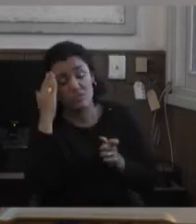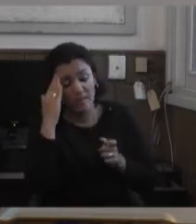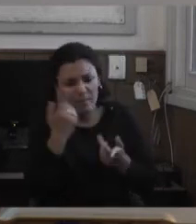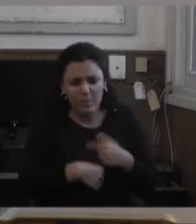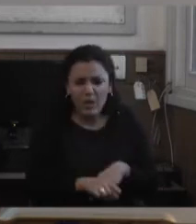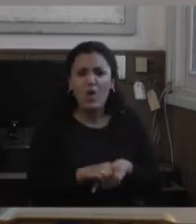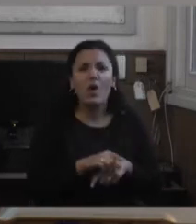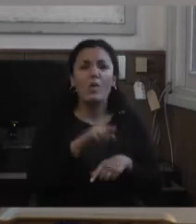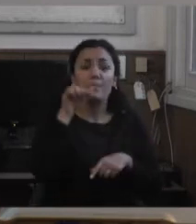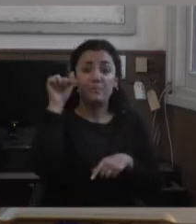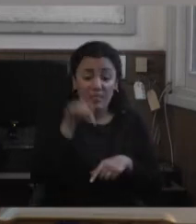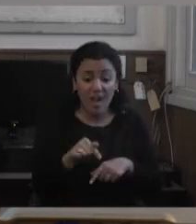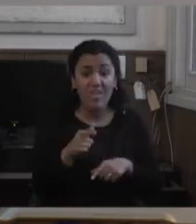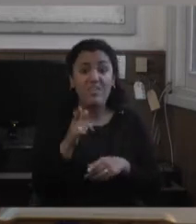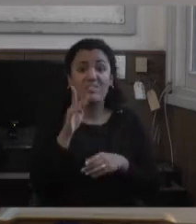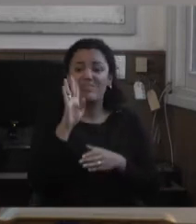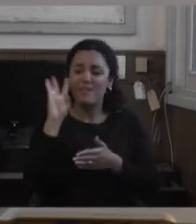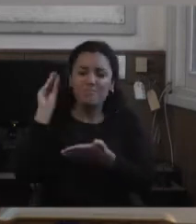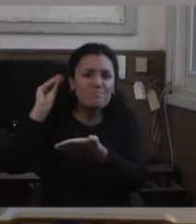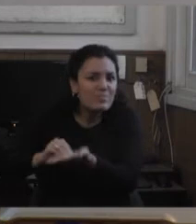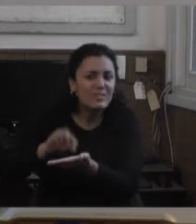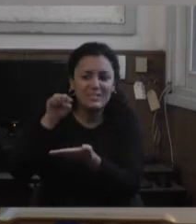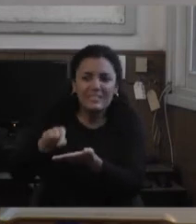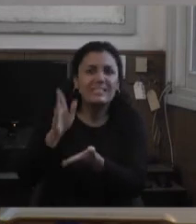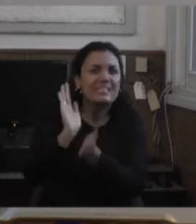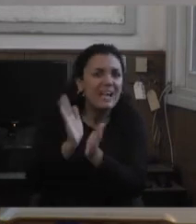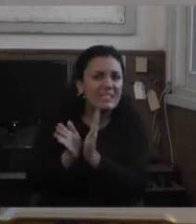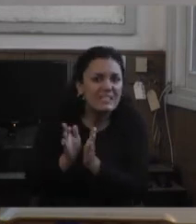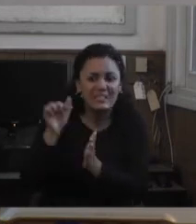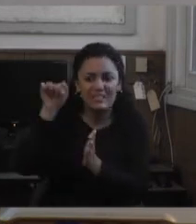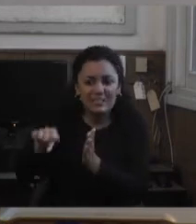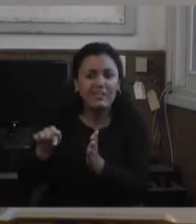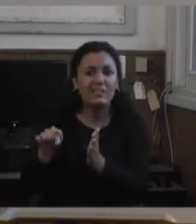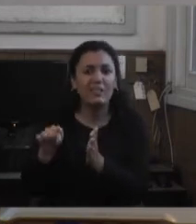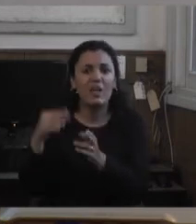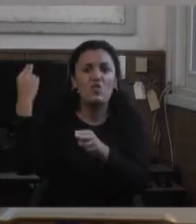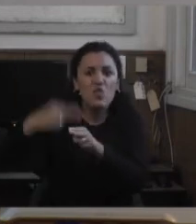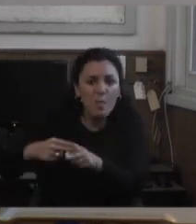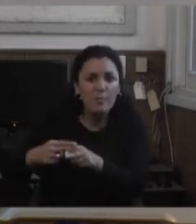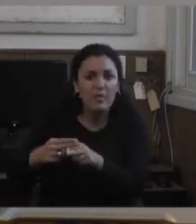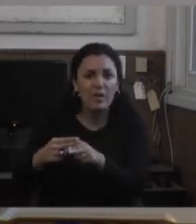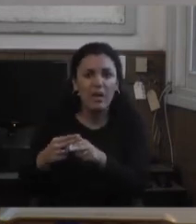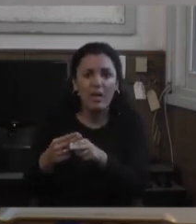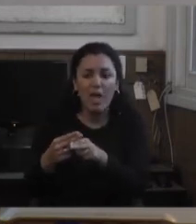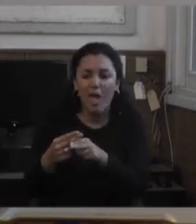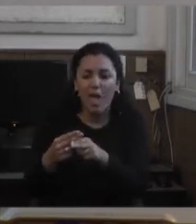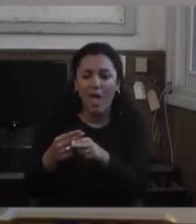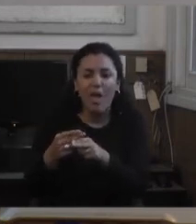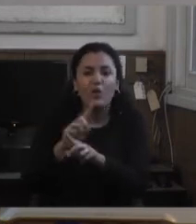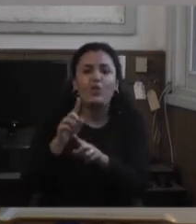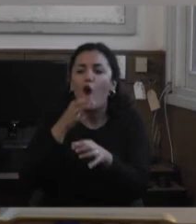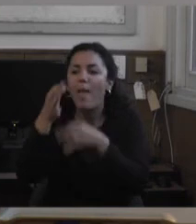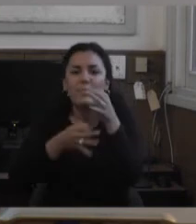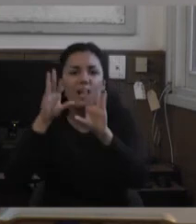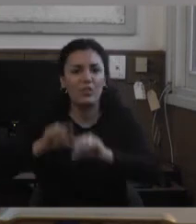hace es que tiene estigmatización y certezas estadísticas pero el nombre propio tiene un enigma que nadie sabe hasta que no lo descubras entonces